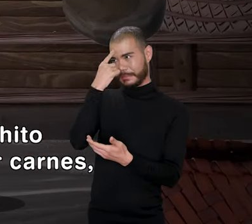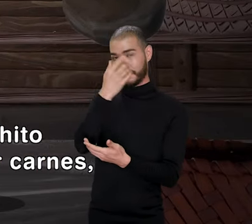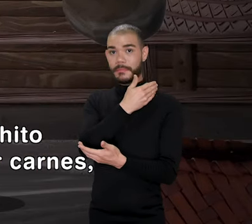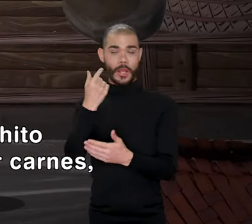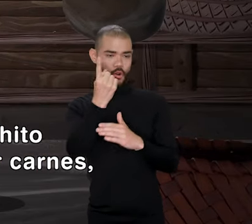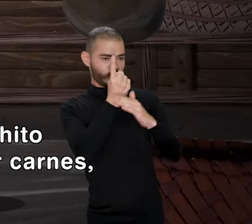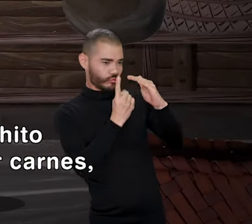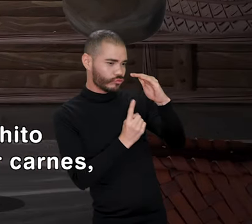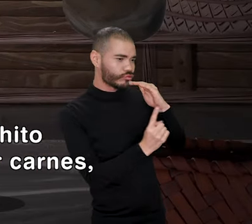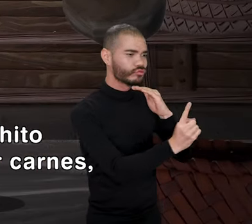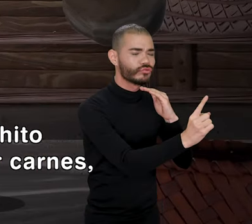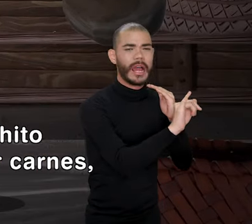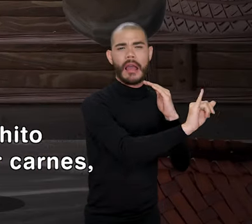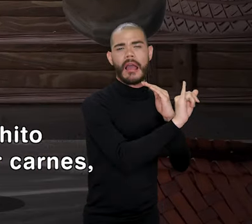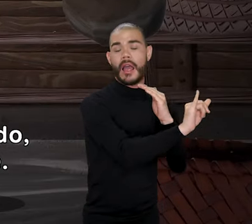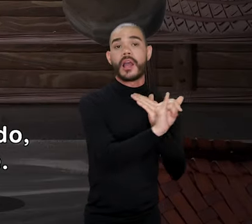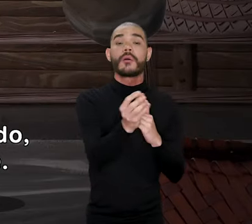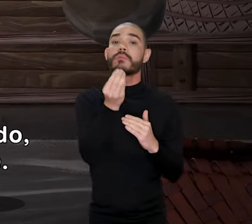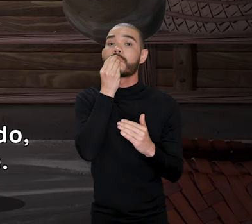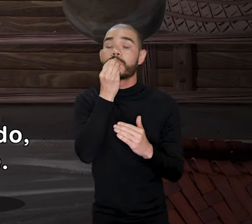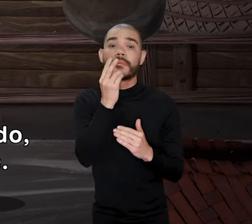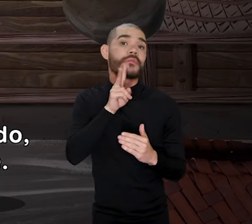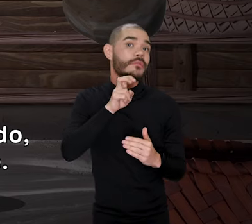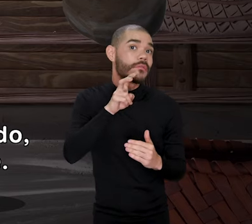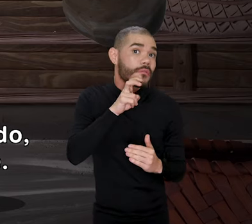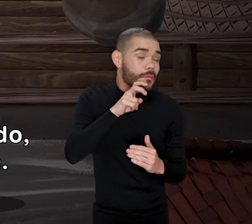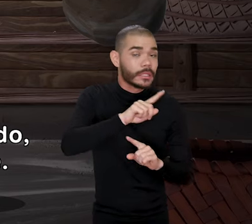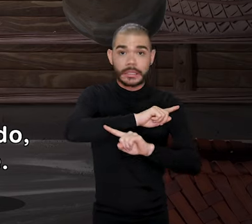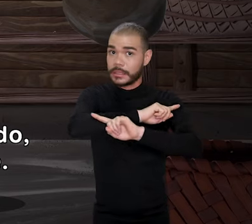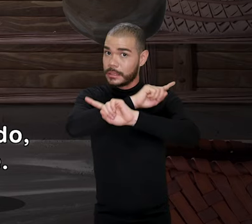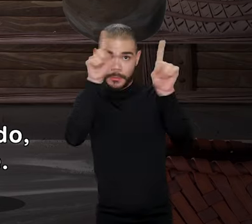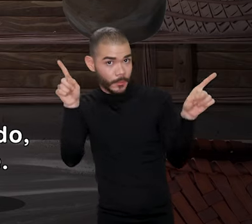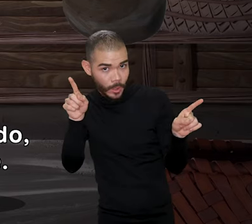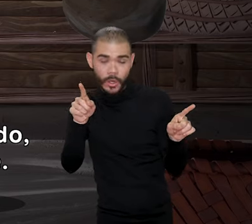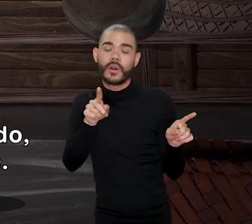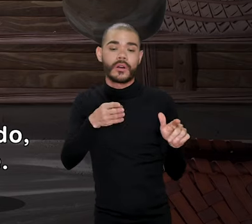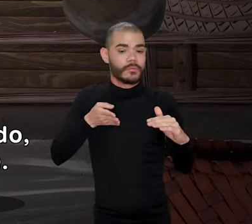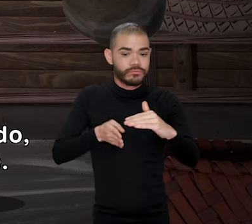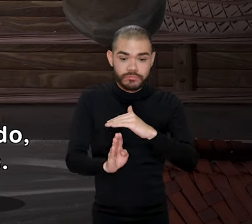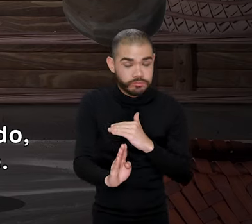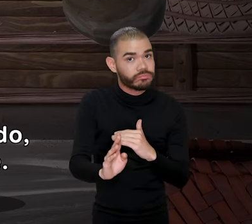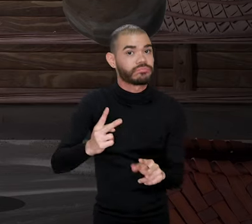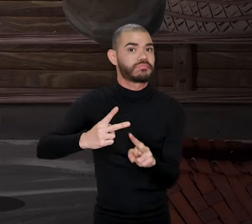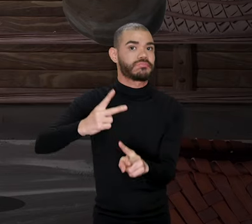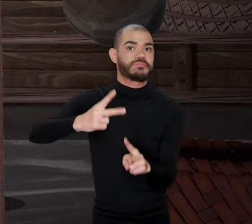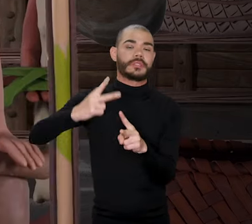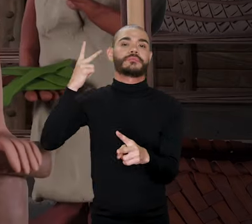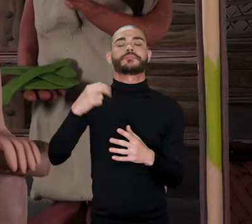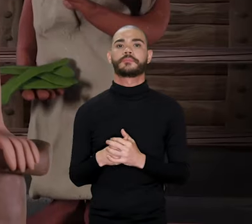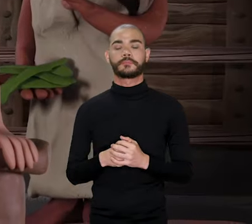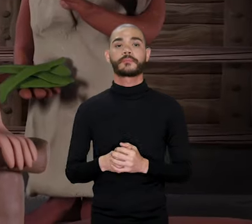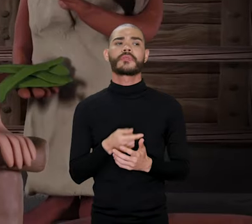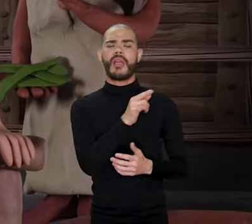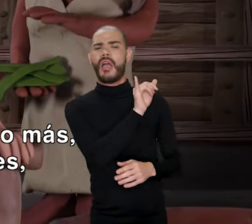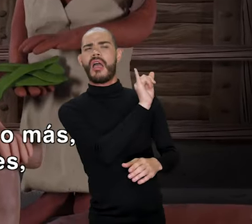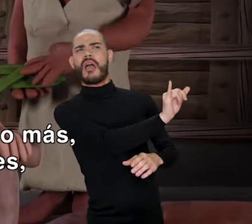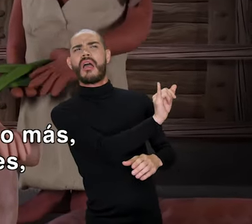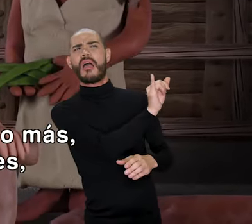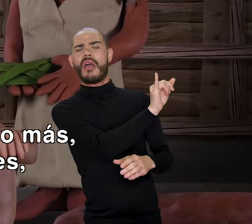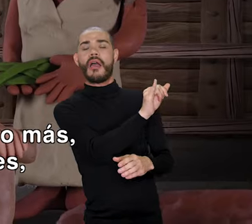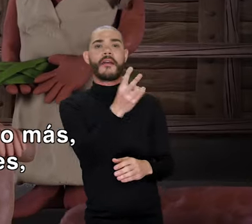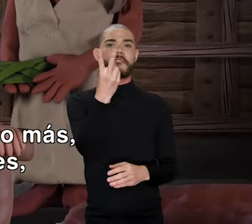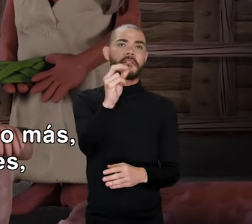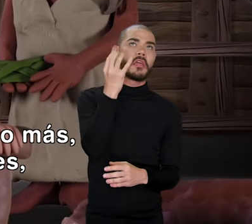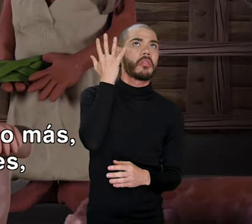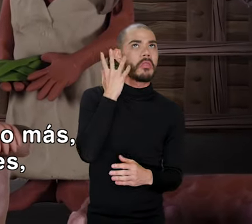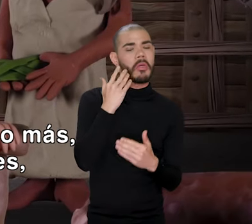donde debe abstenerse de comer carnes, especialmente la de pescado, cuyo Ainawis es más fuerte. Allí